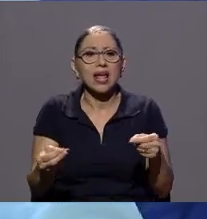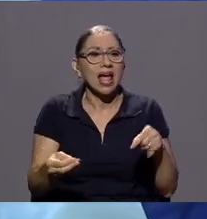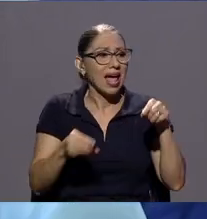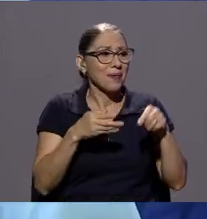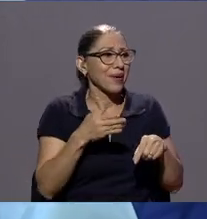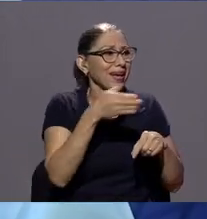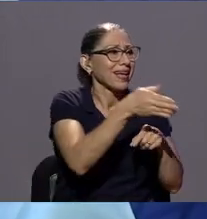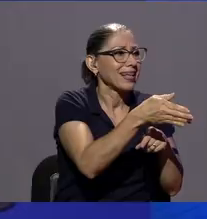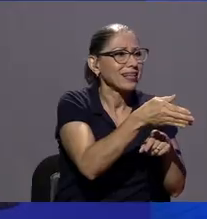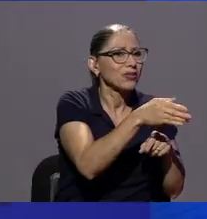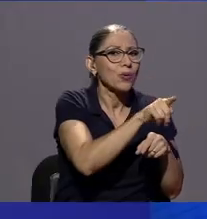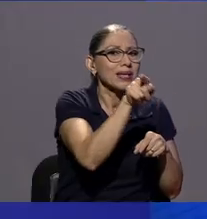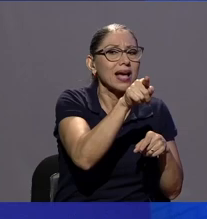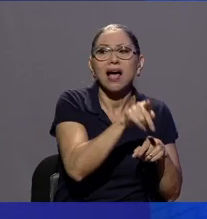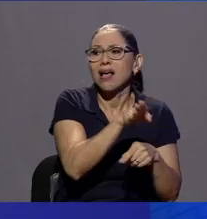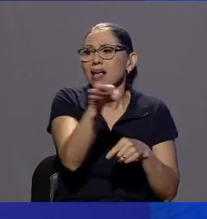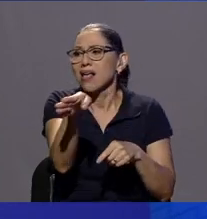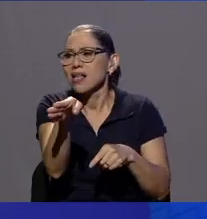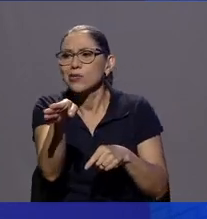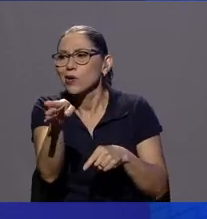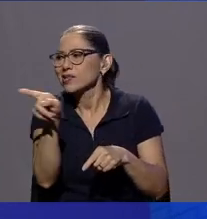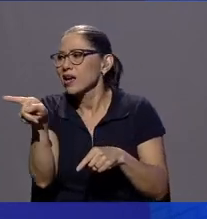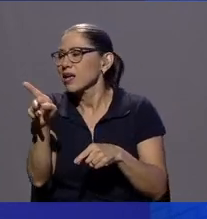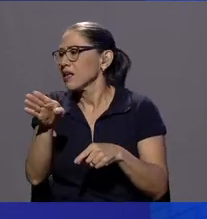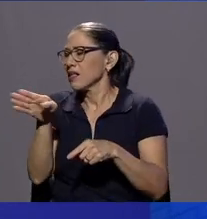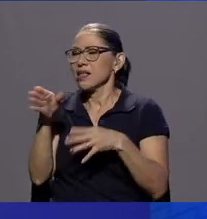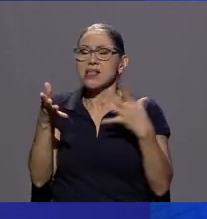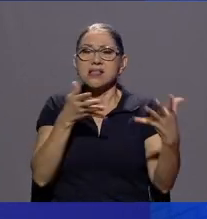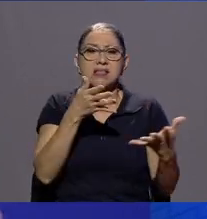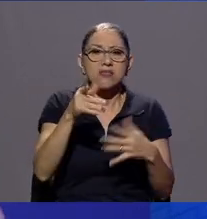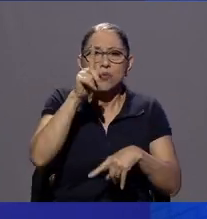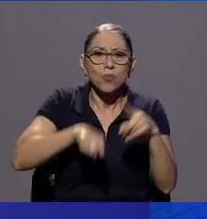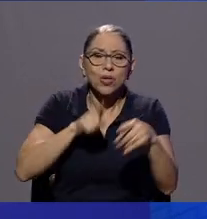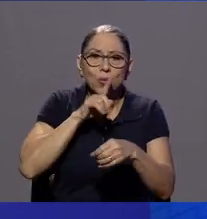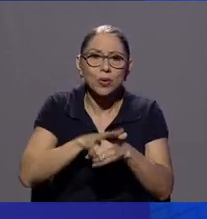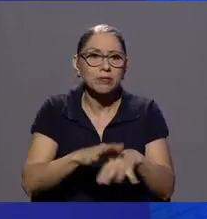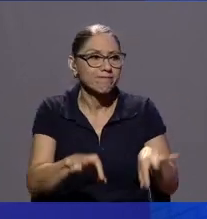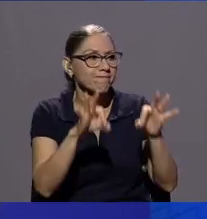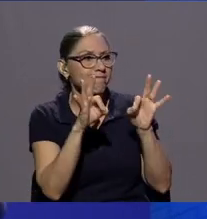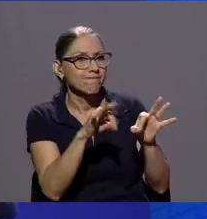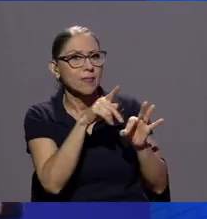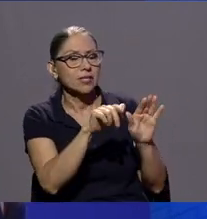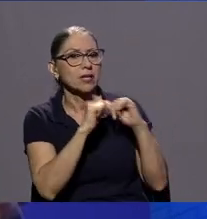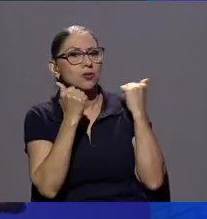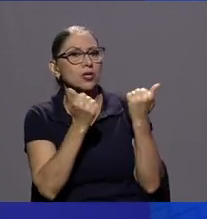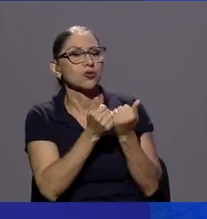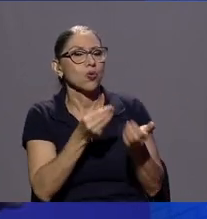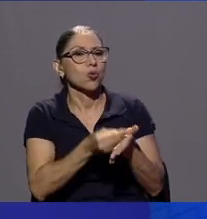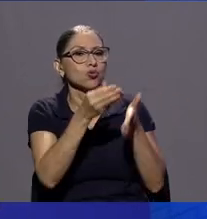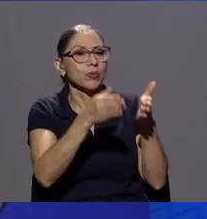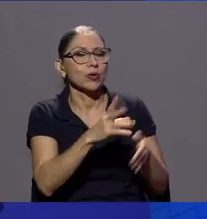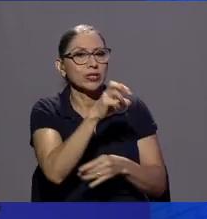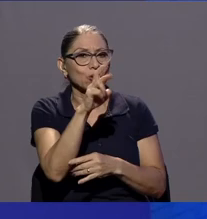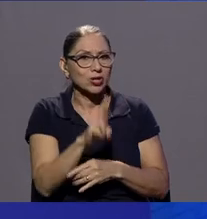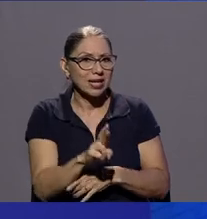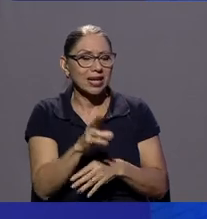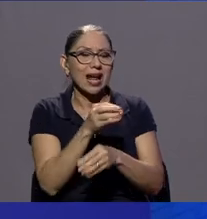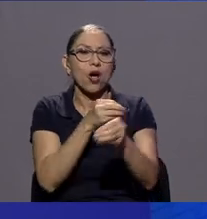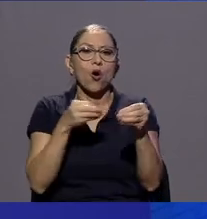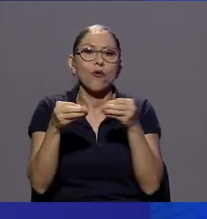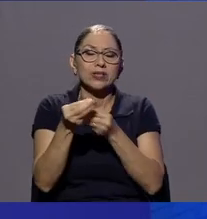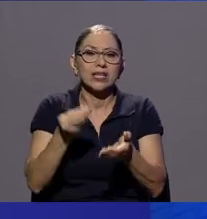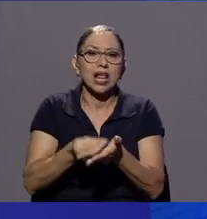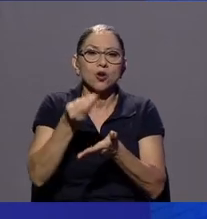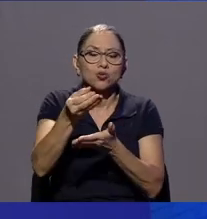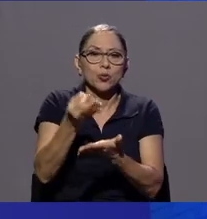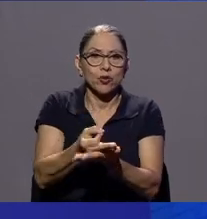cosas que al final no puede y en buena hora que existen organizaciones como consumidores de Costa Rica como la oficina del consumidor financiero que